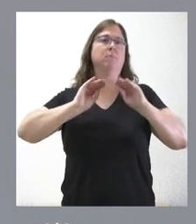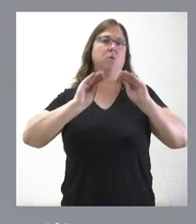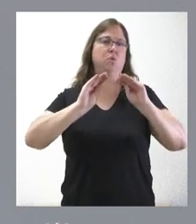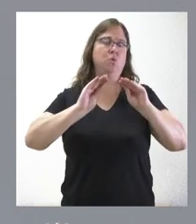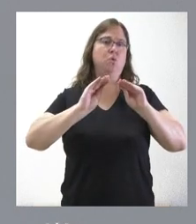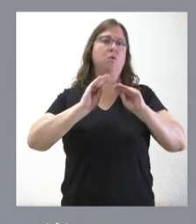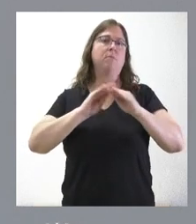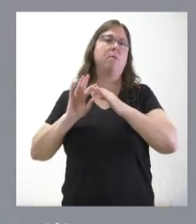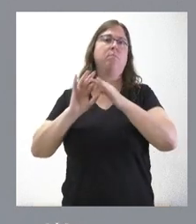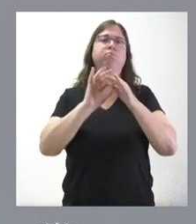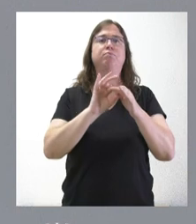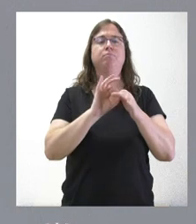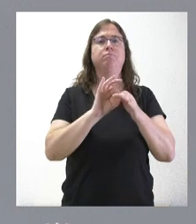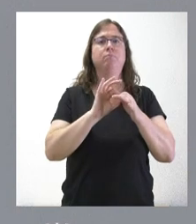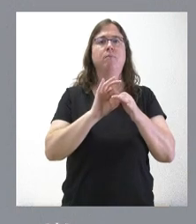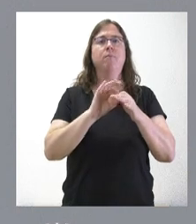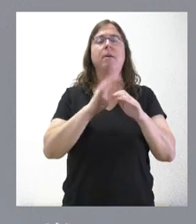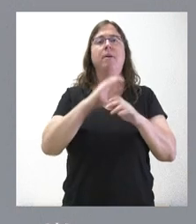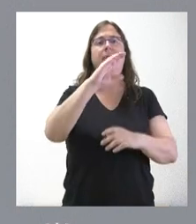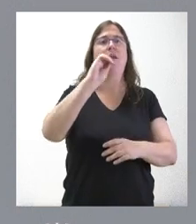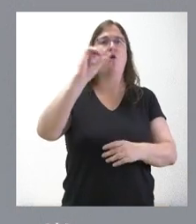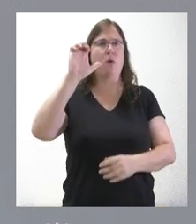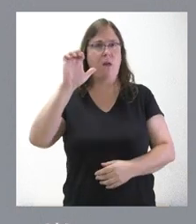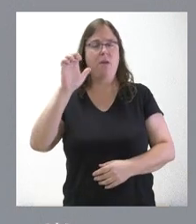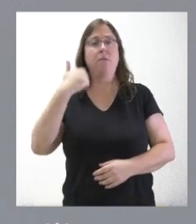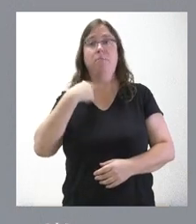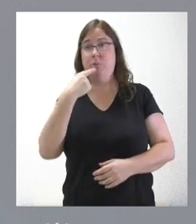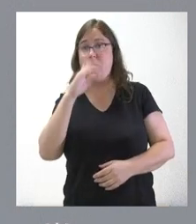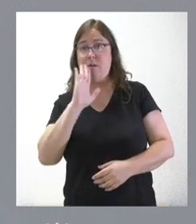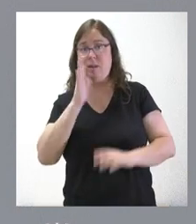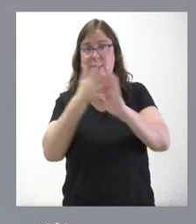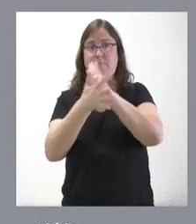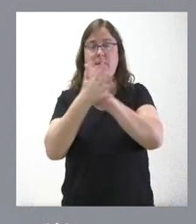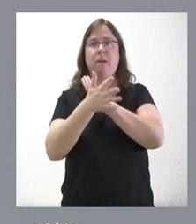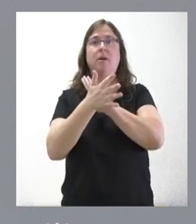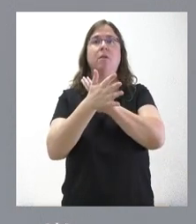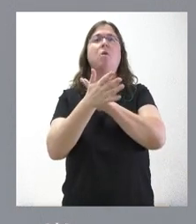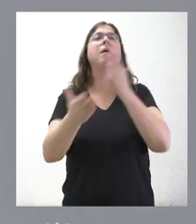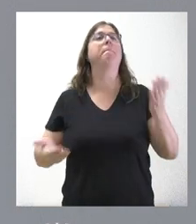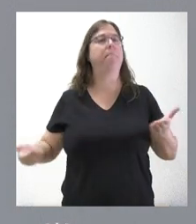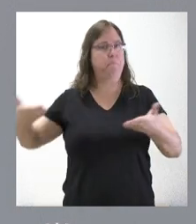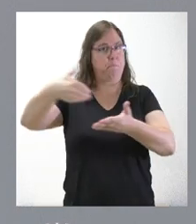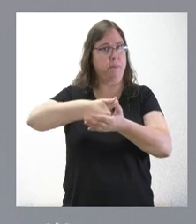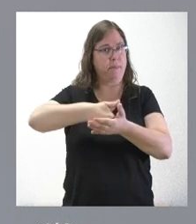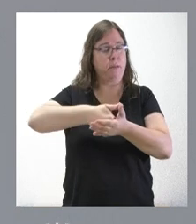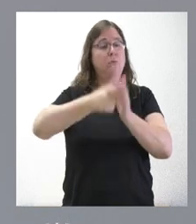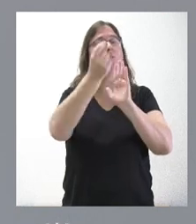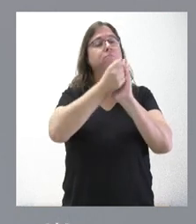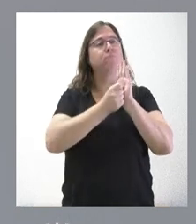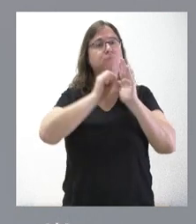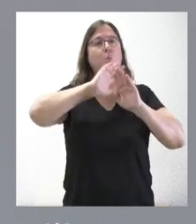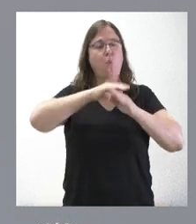corresponde a la COE, la que usted ha descrito, la ha solicitado, ha cumplido toda la